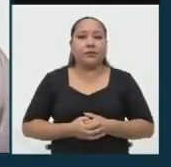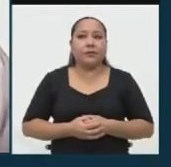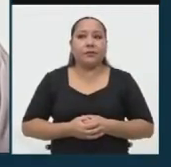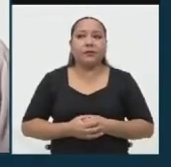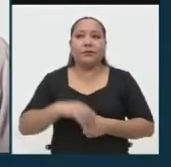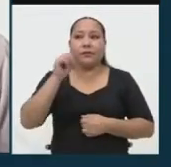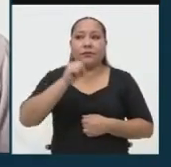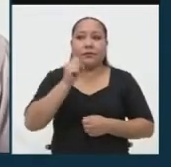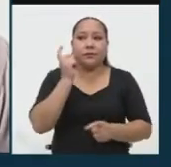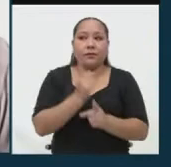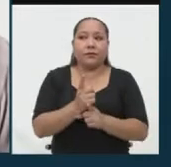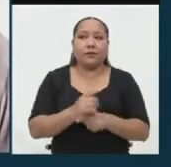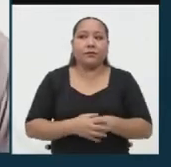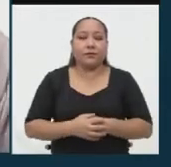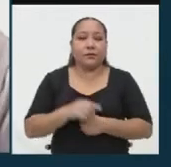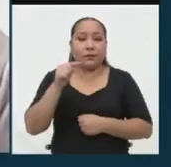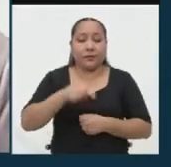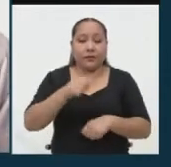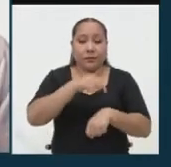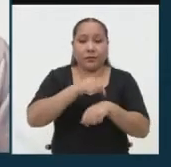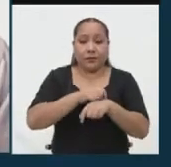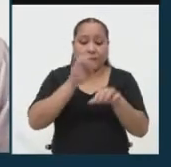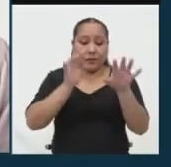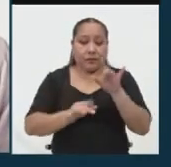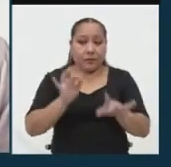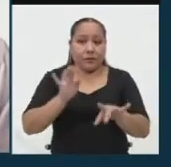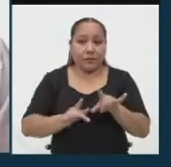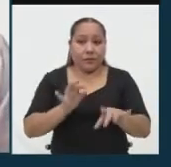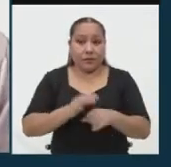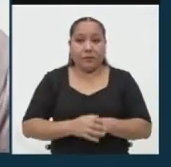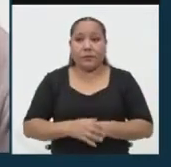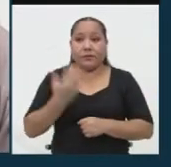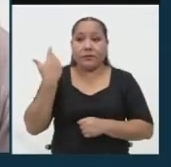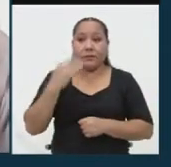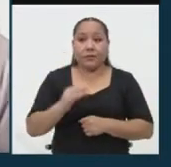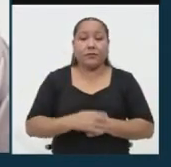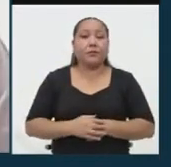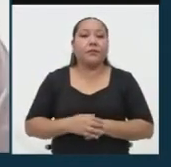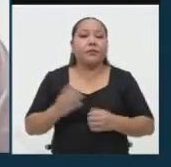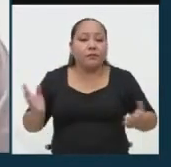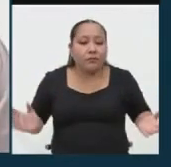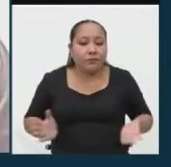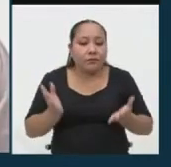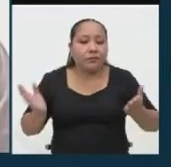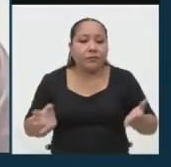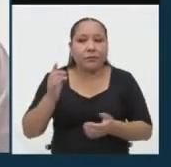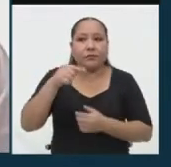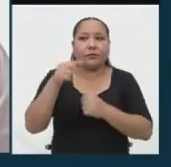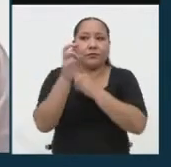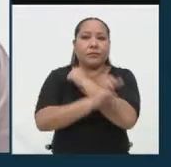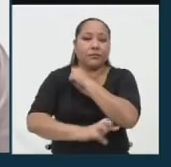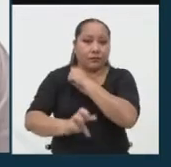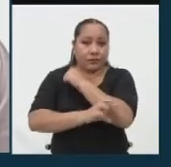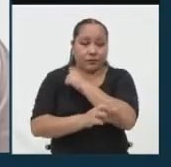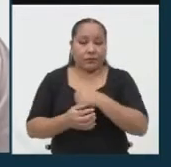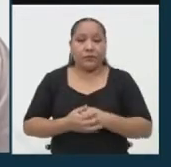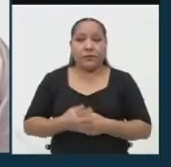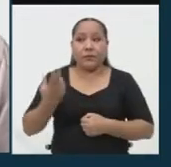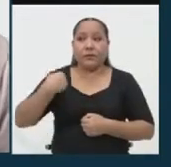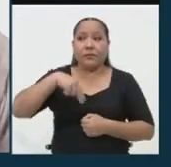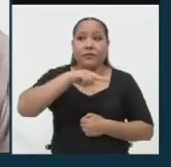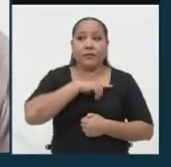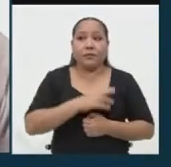Así es. La era digital ya se tiene que fomentar en nuestro país. Nosotros,